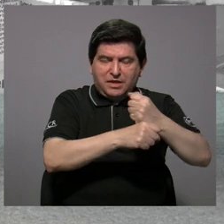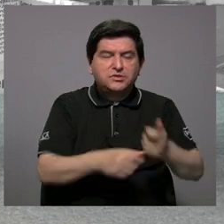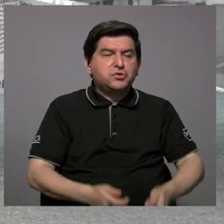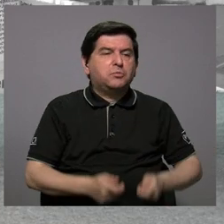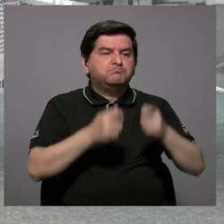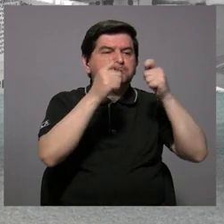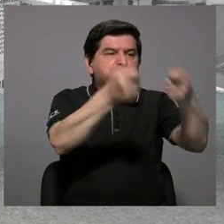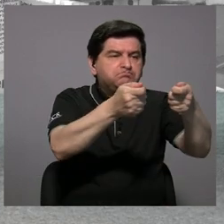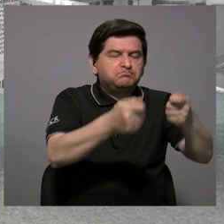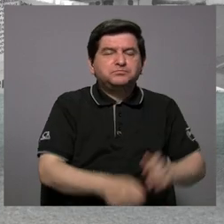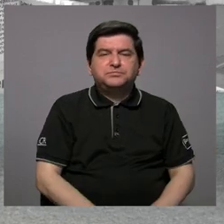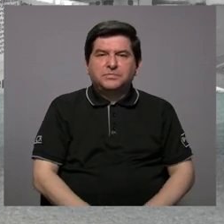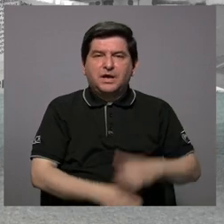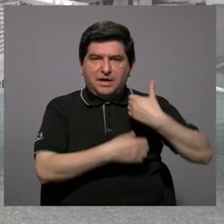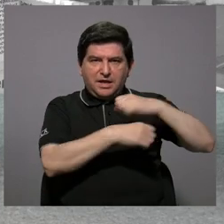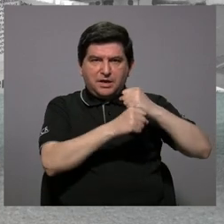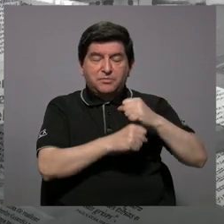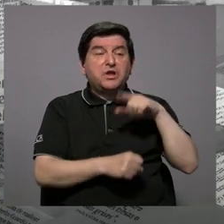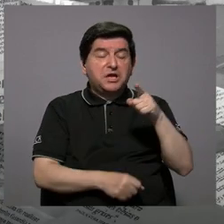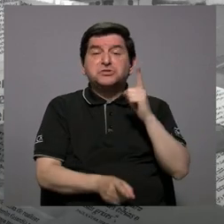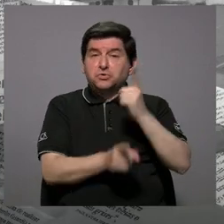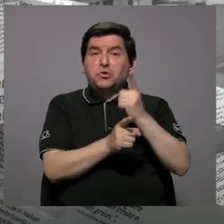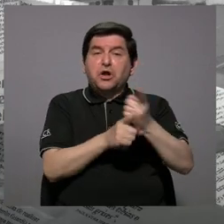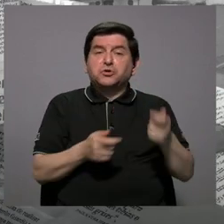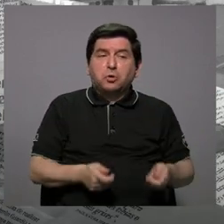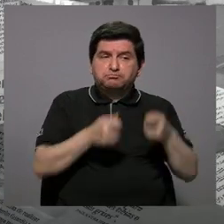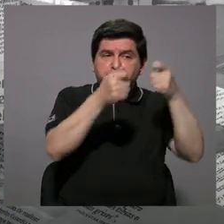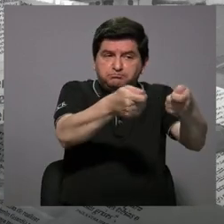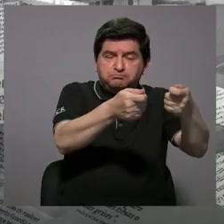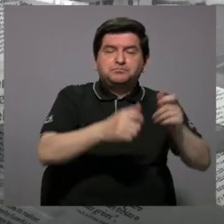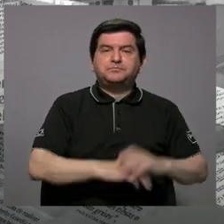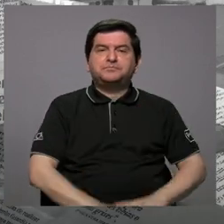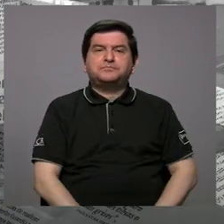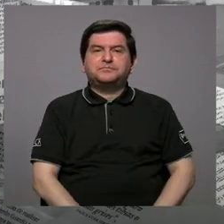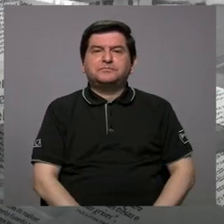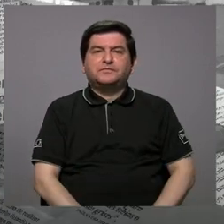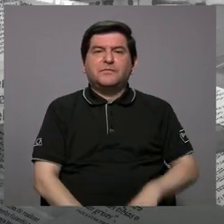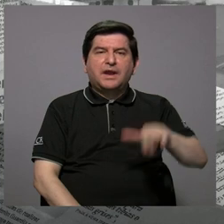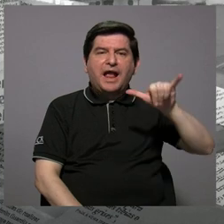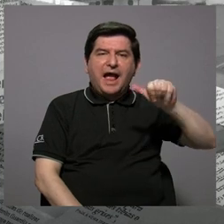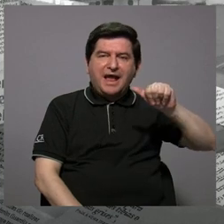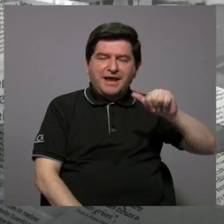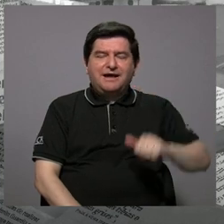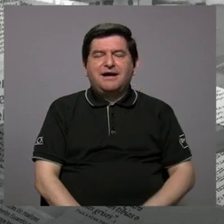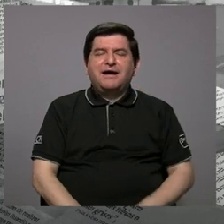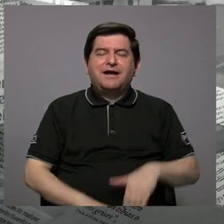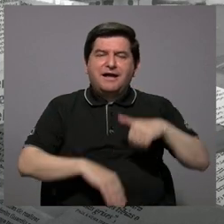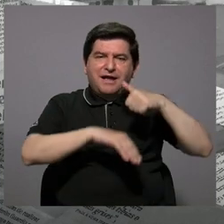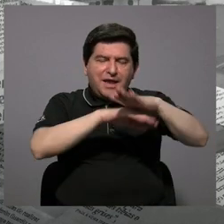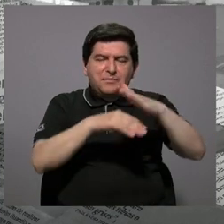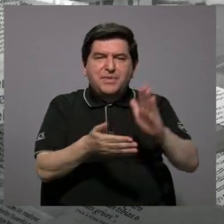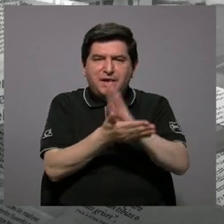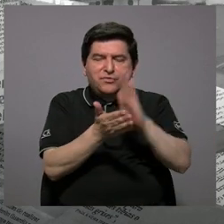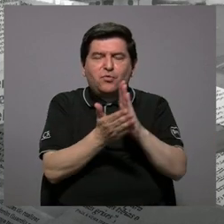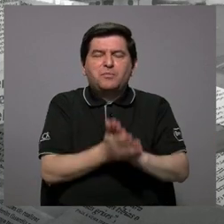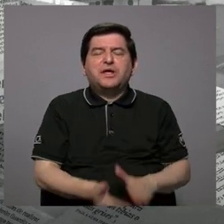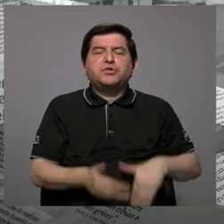entregaran a la municipalidad, efectivamente lo entregaron, el acueducto quedó de enviarles a ellos una minuta,